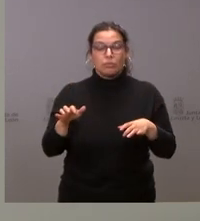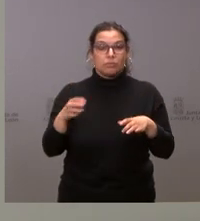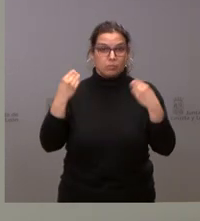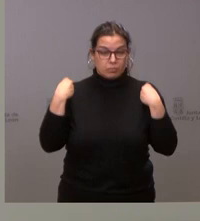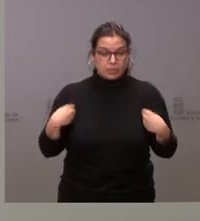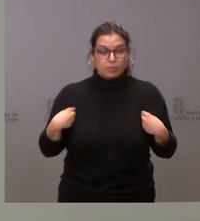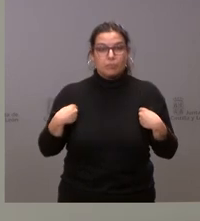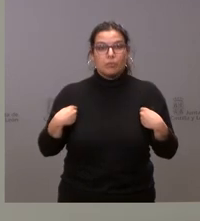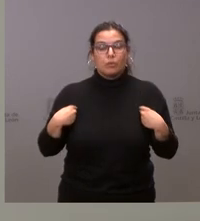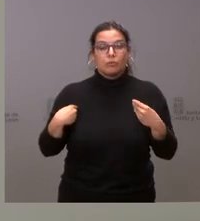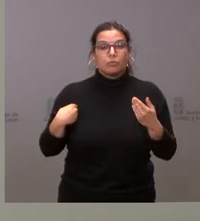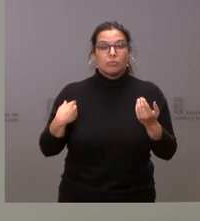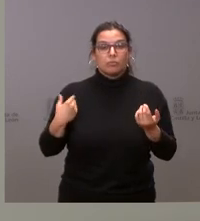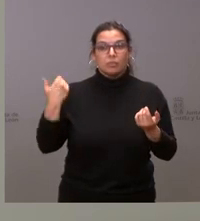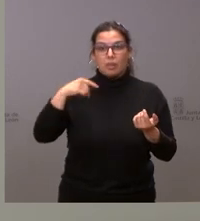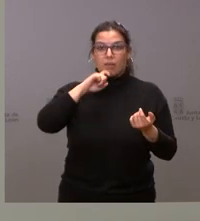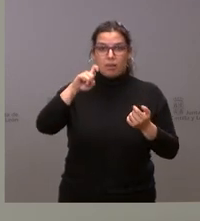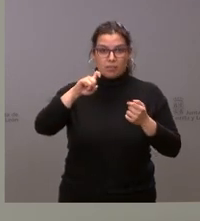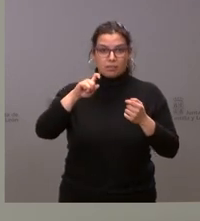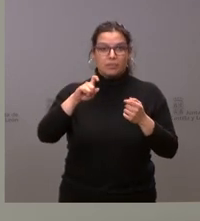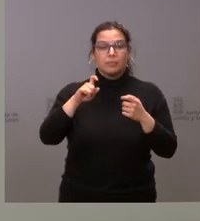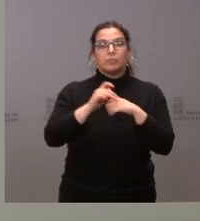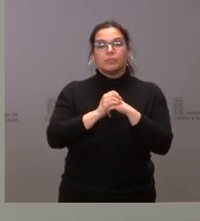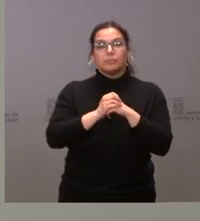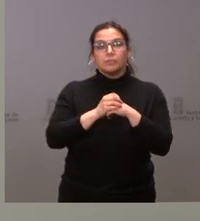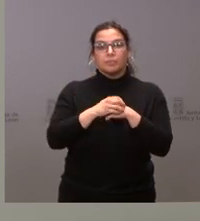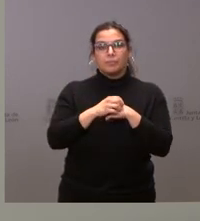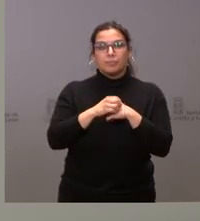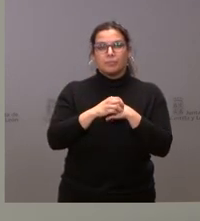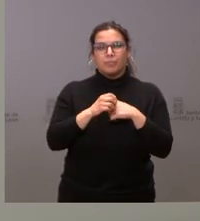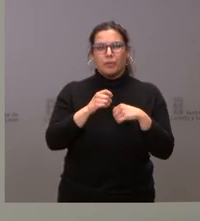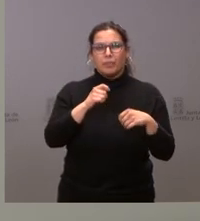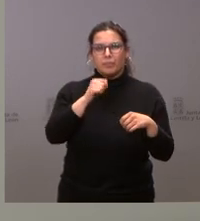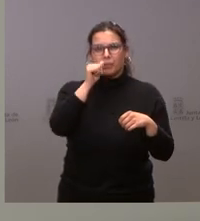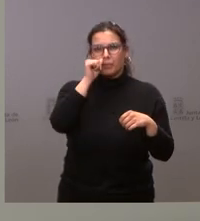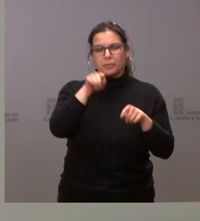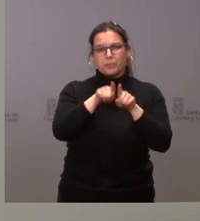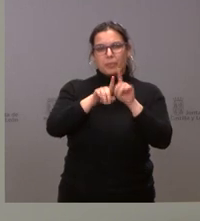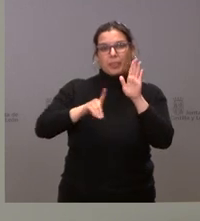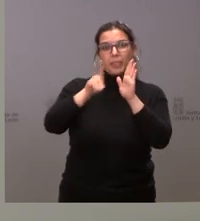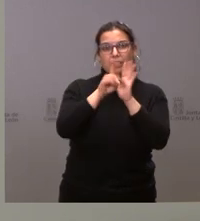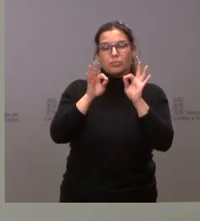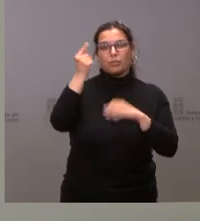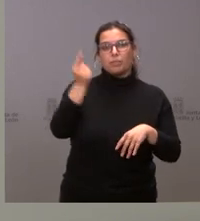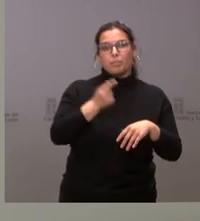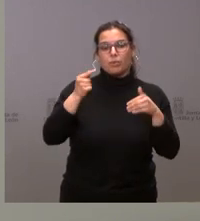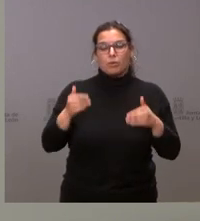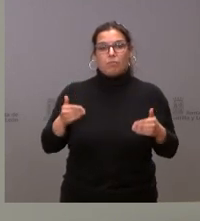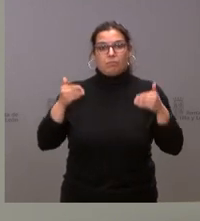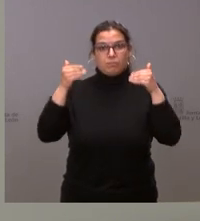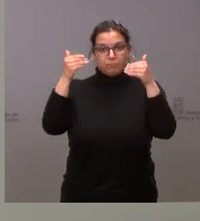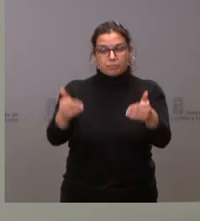habíamos anunciado, ha procedido a modificar el decreto de la prórroga presupuestaria para este año